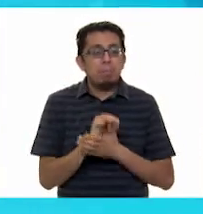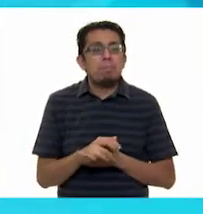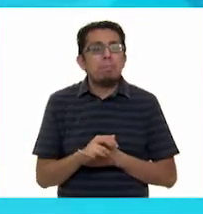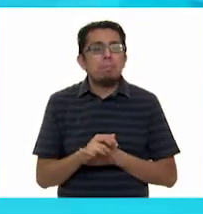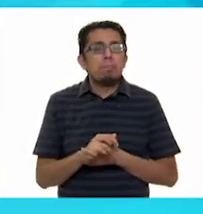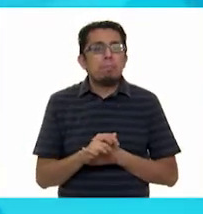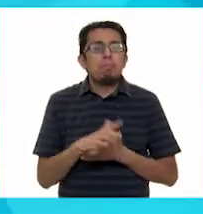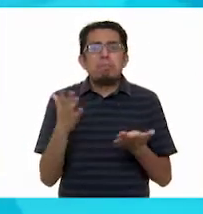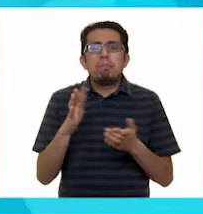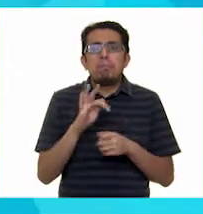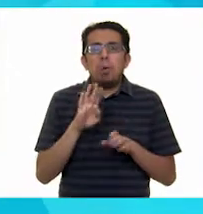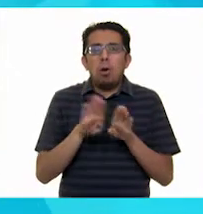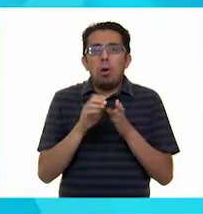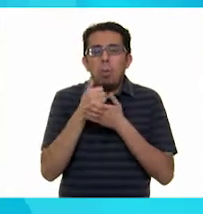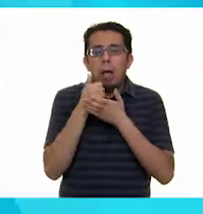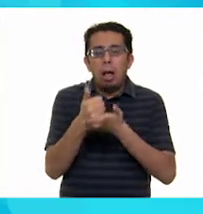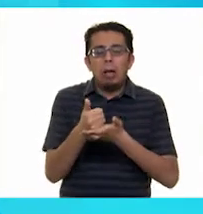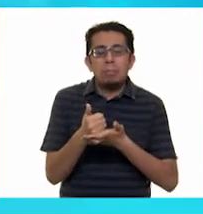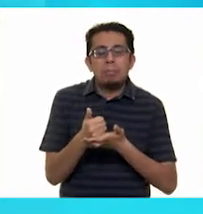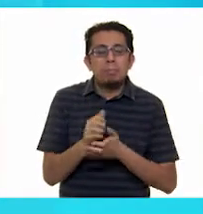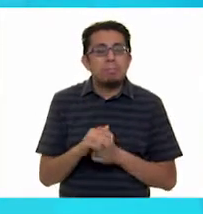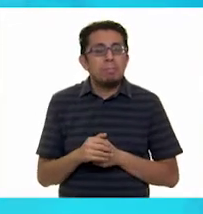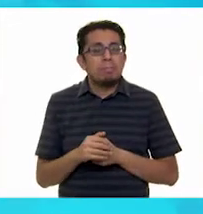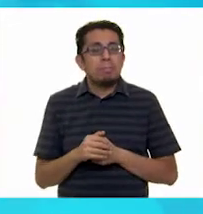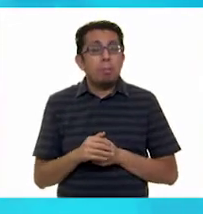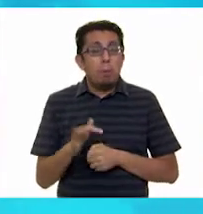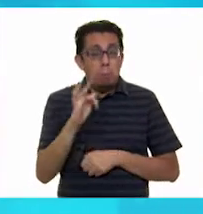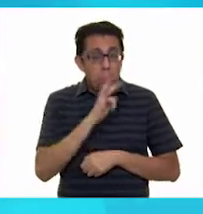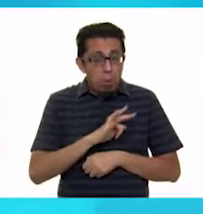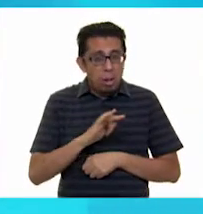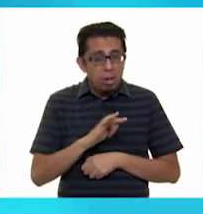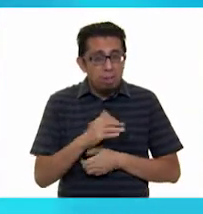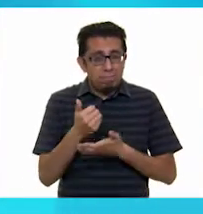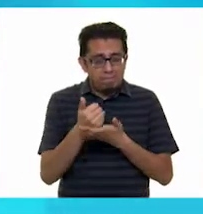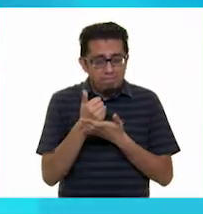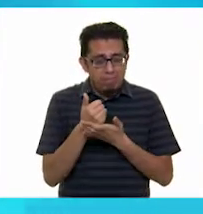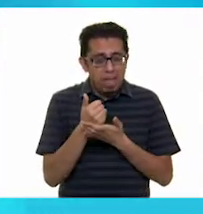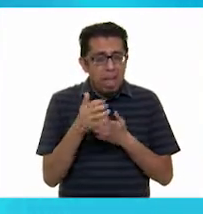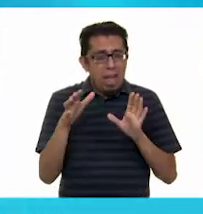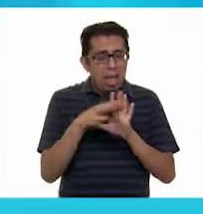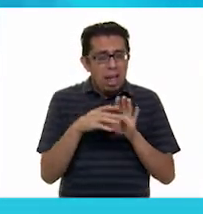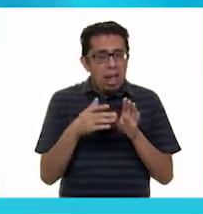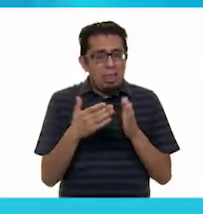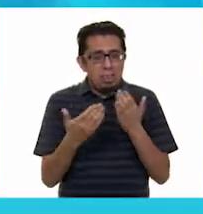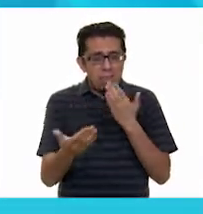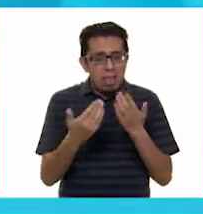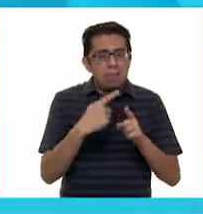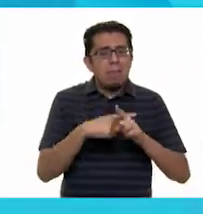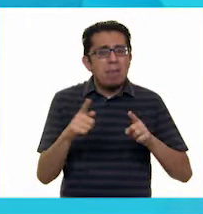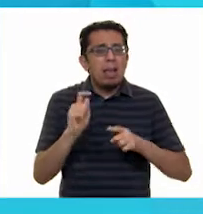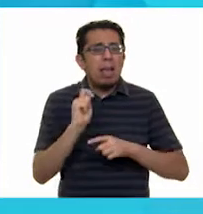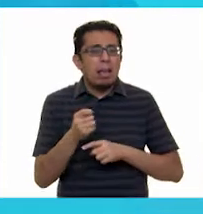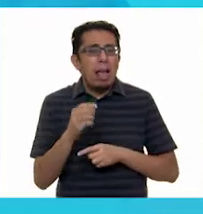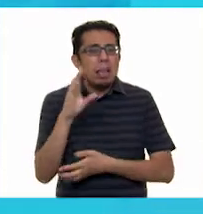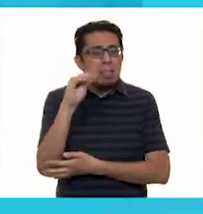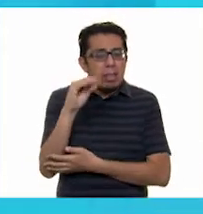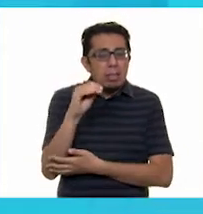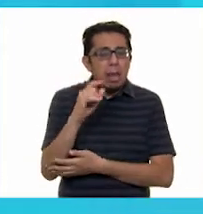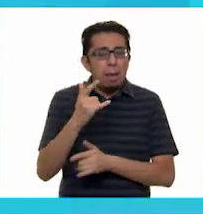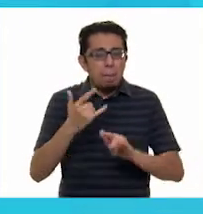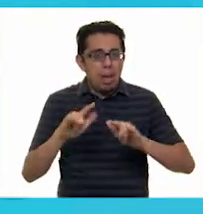¿En qué puedo ayudarte, Nora? IPN 9000, ¿puedes explicarnos la diferencia entre un títere y una marioneta? Claro.